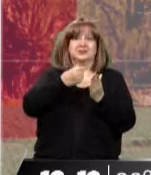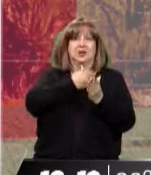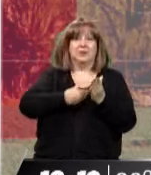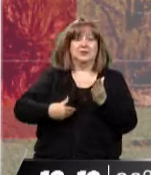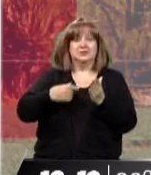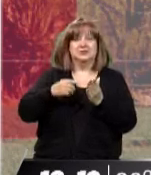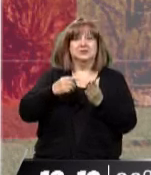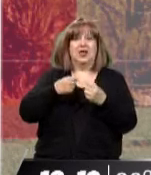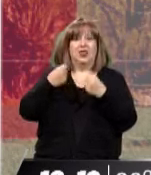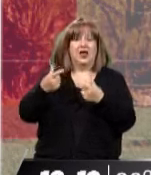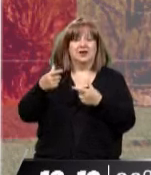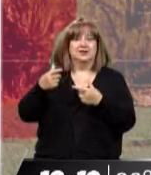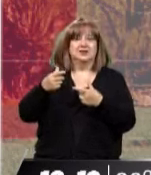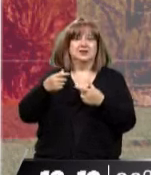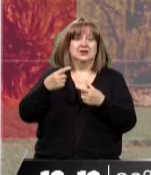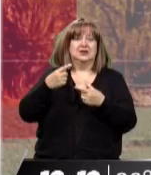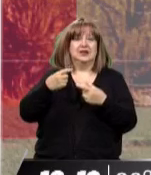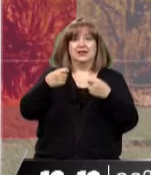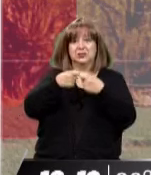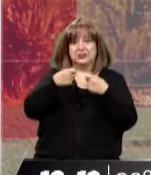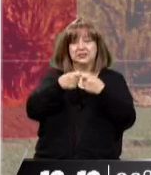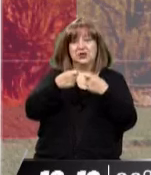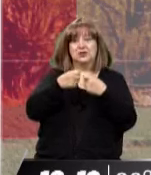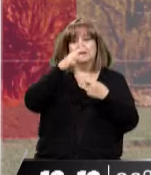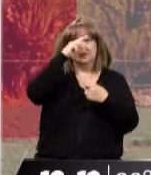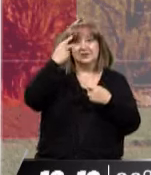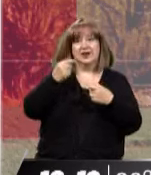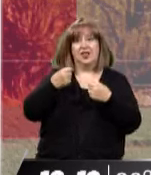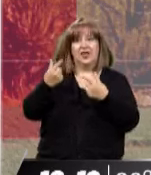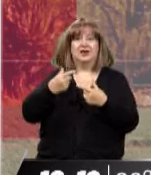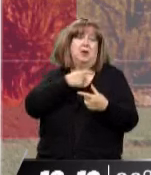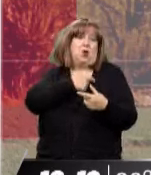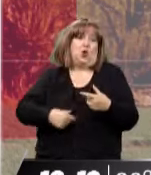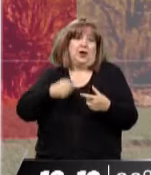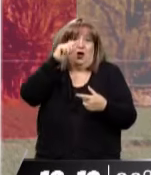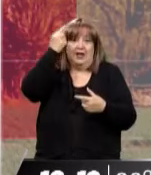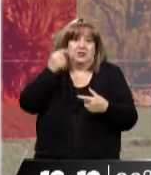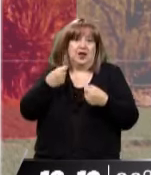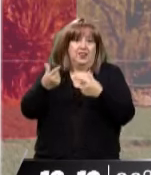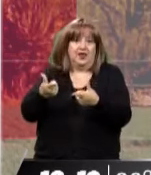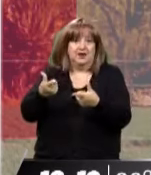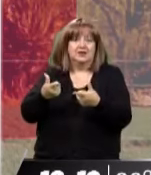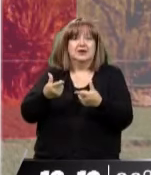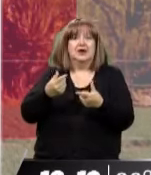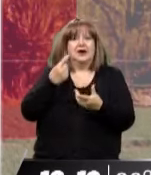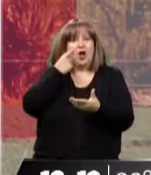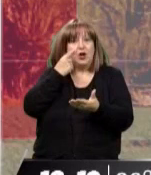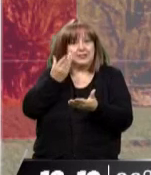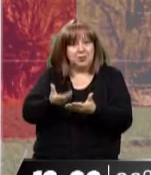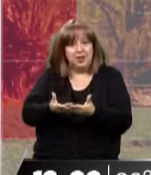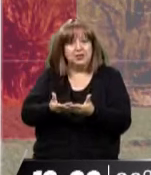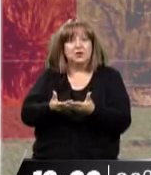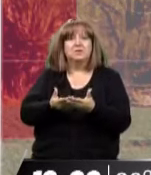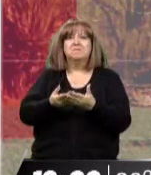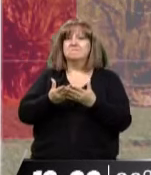de 21 que estaban en la zona de San Rafael. Bueno, a ver, es el mismo yacimiento. Debajo de la tierra, en el subsuelo mendocino, no